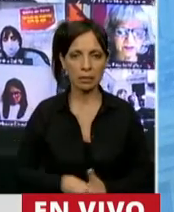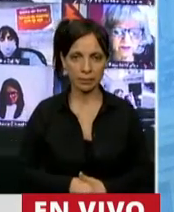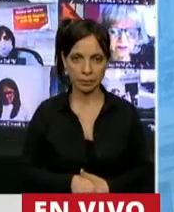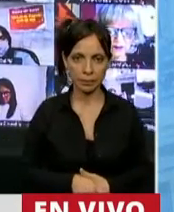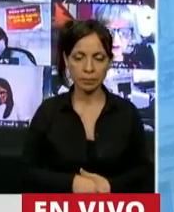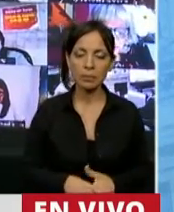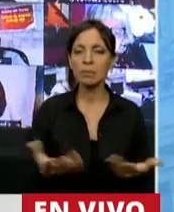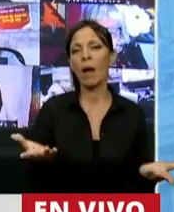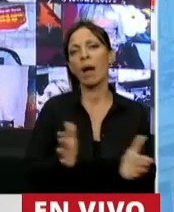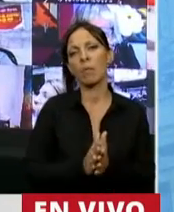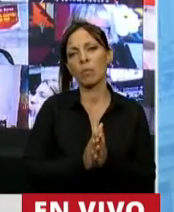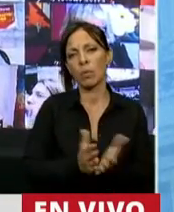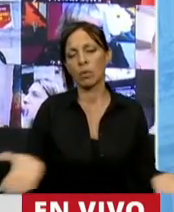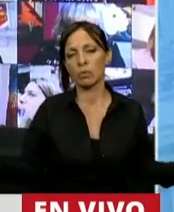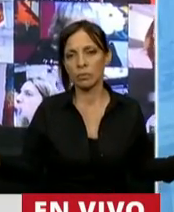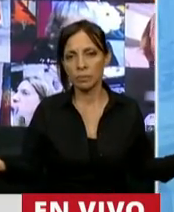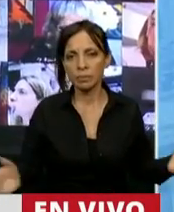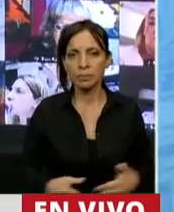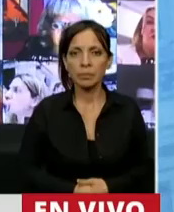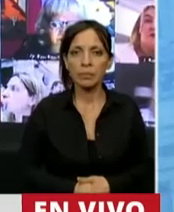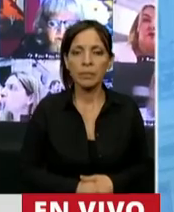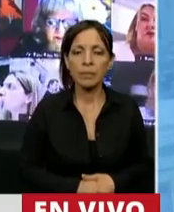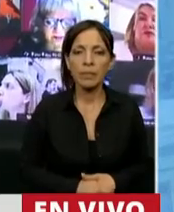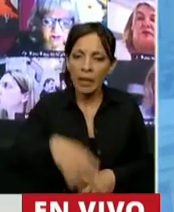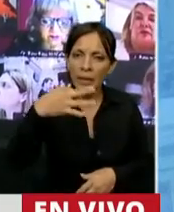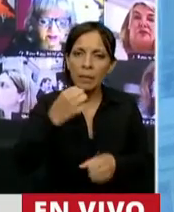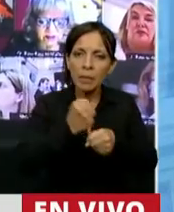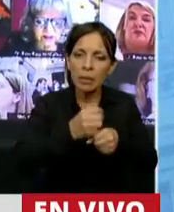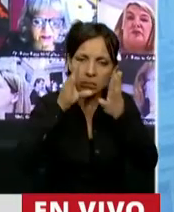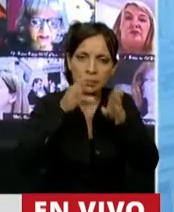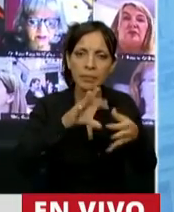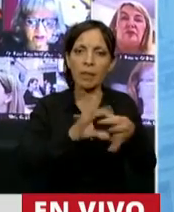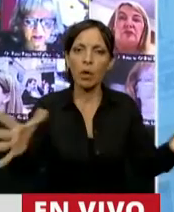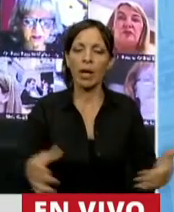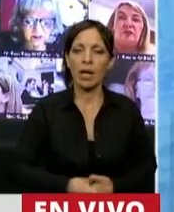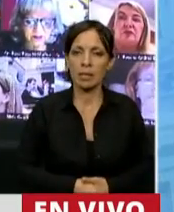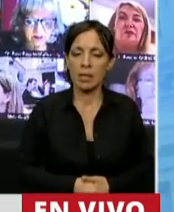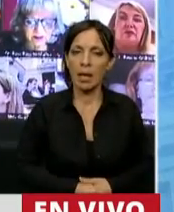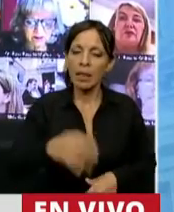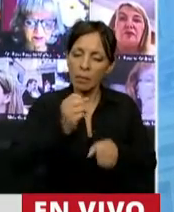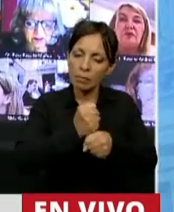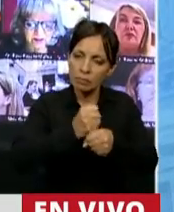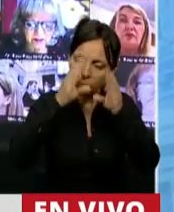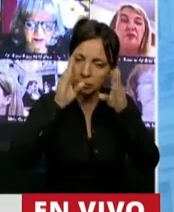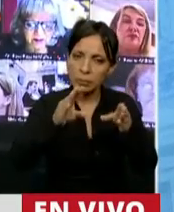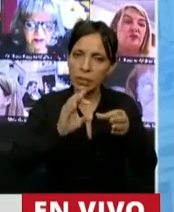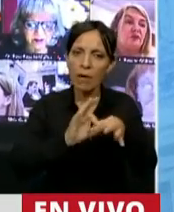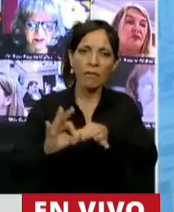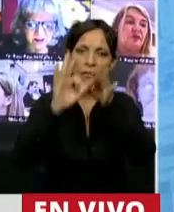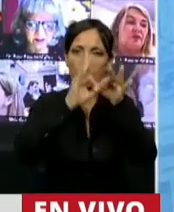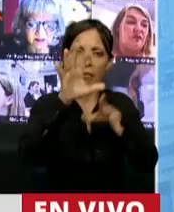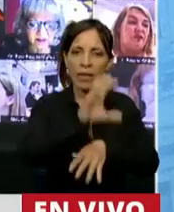Pero por favor, che, hay que trabajar por la democracia, hay que trabajar por el federalismo,